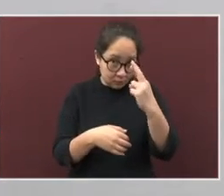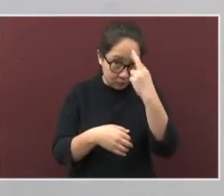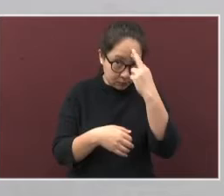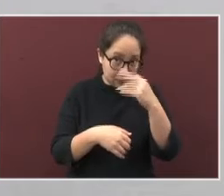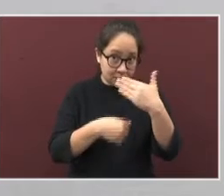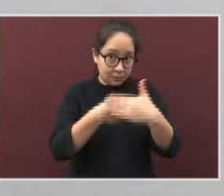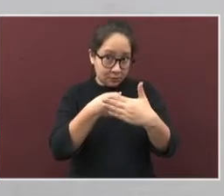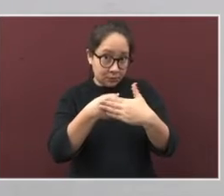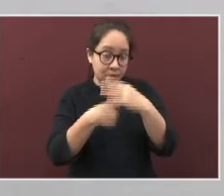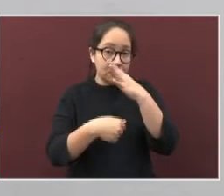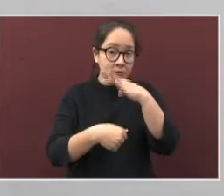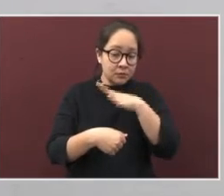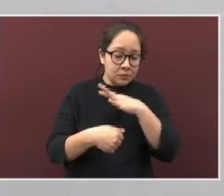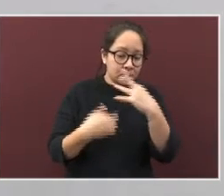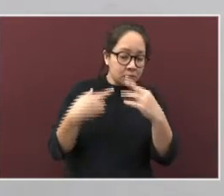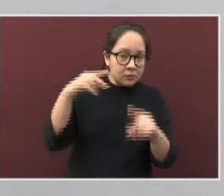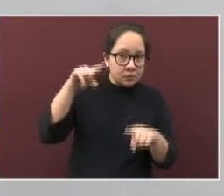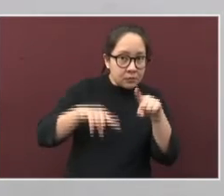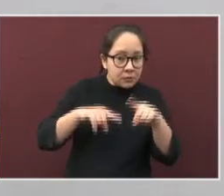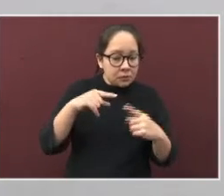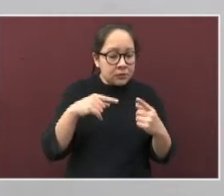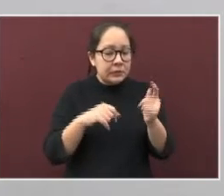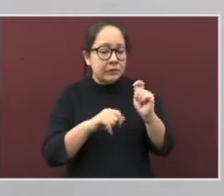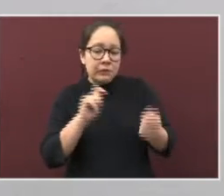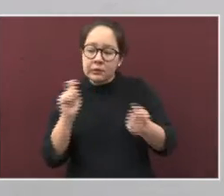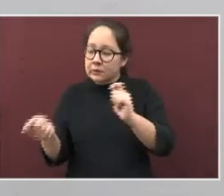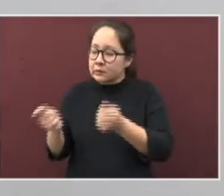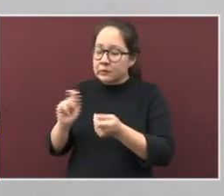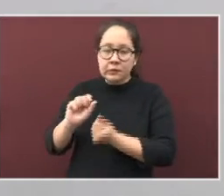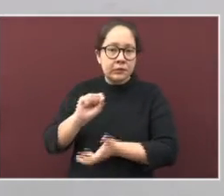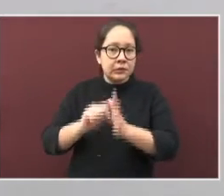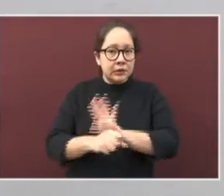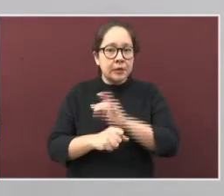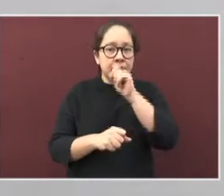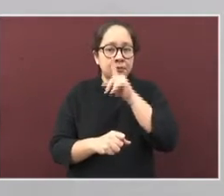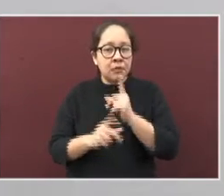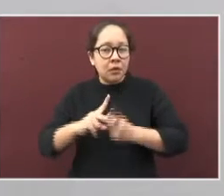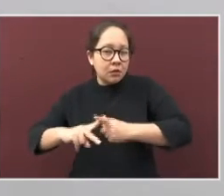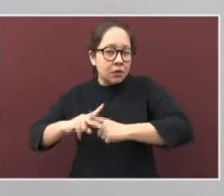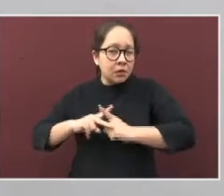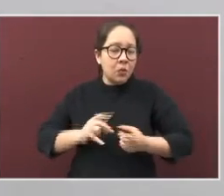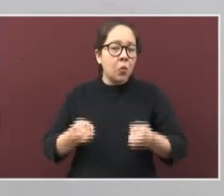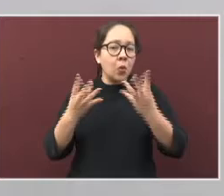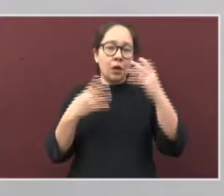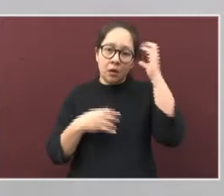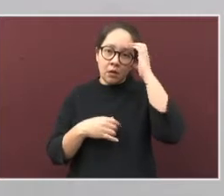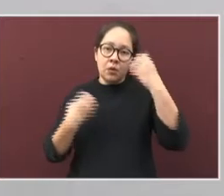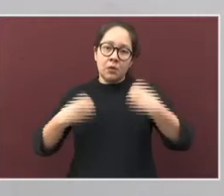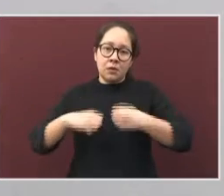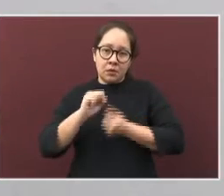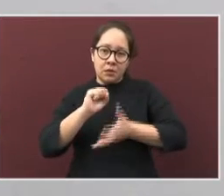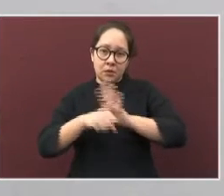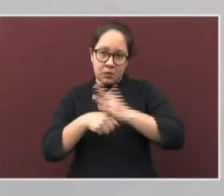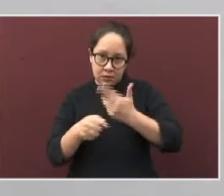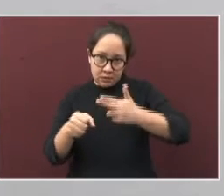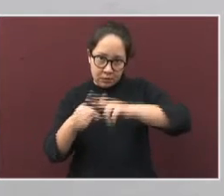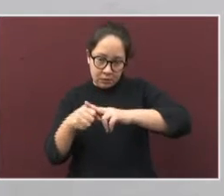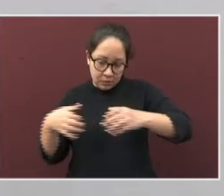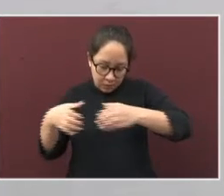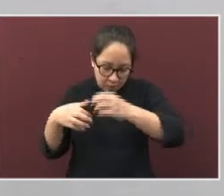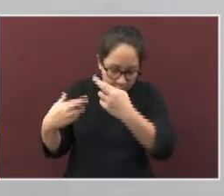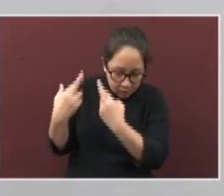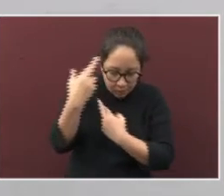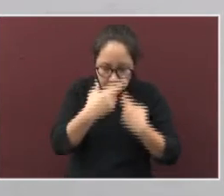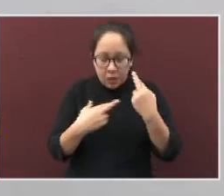con indicadores sobre el comportamiento epidemiológico y la ocupación hospitalaria, por lo que los invitamos a apegarse a las